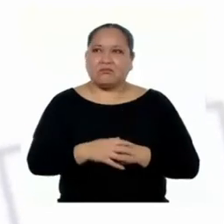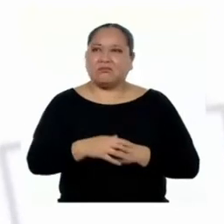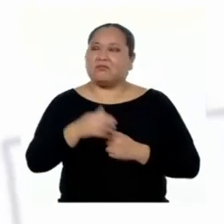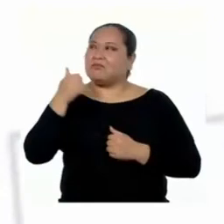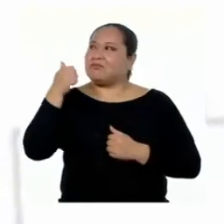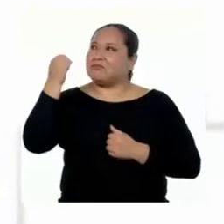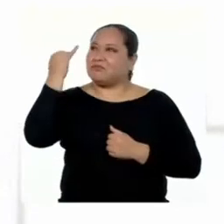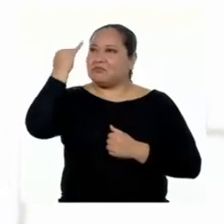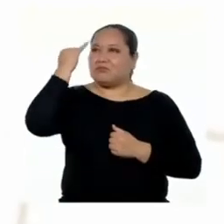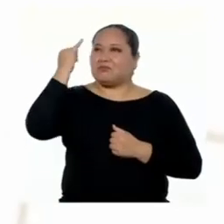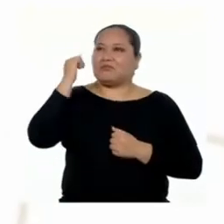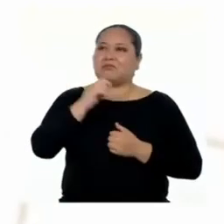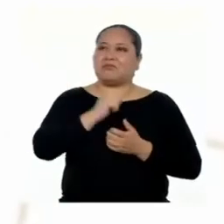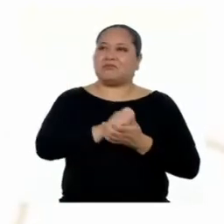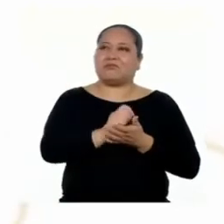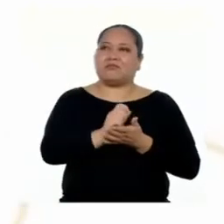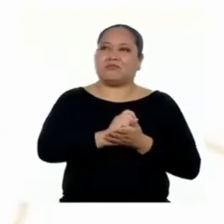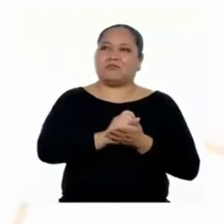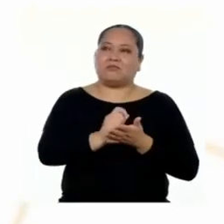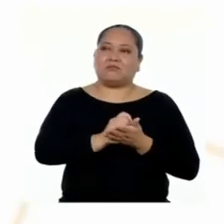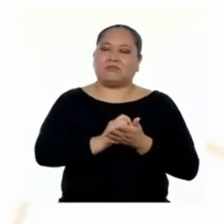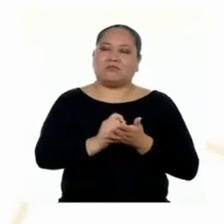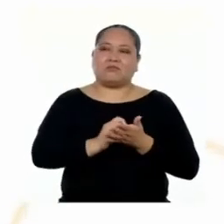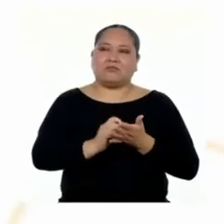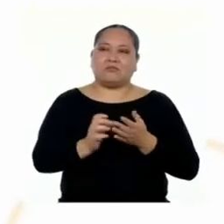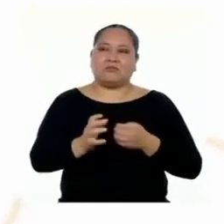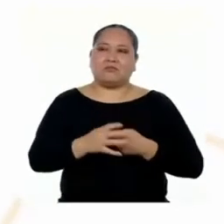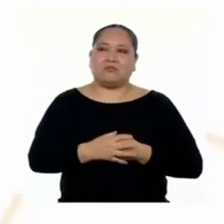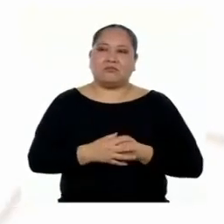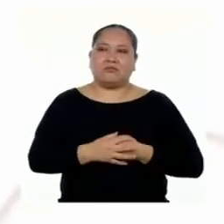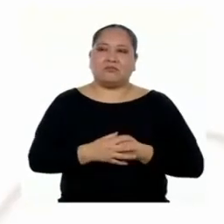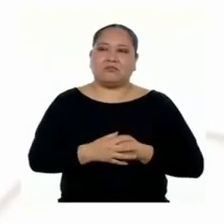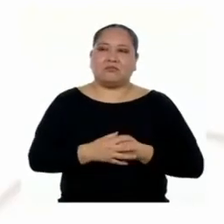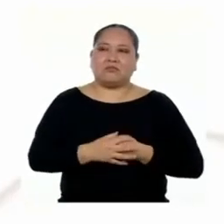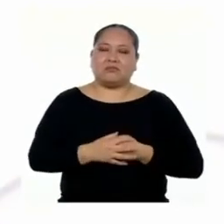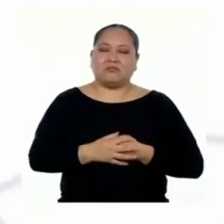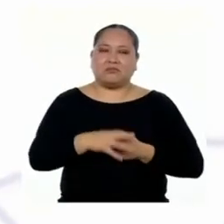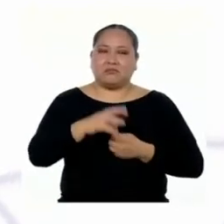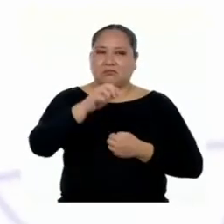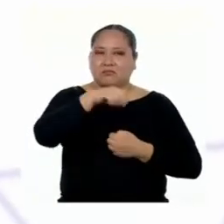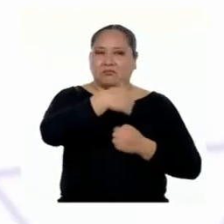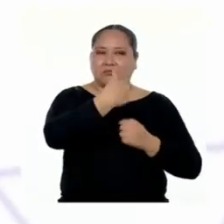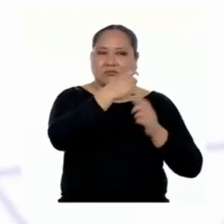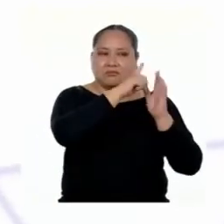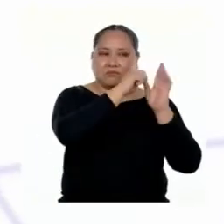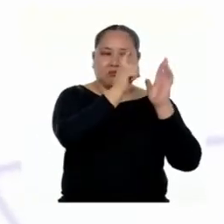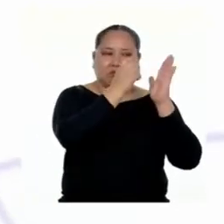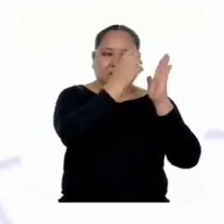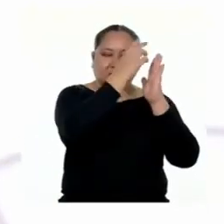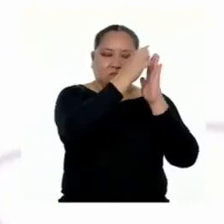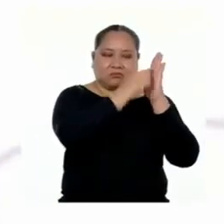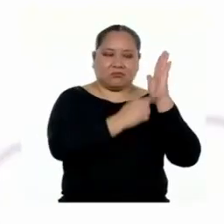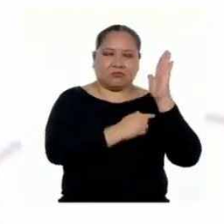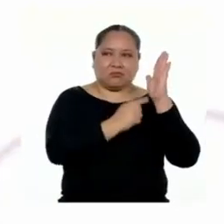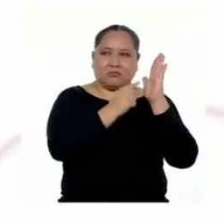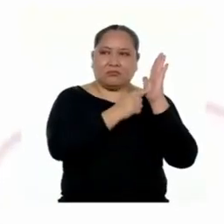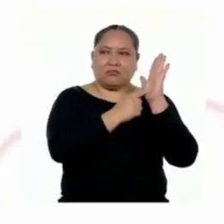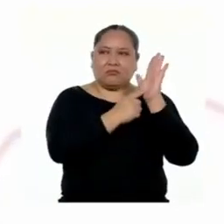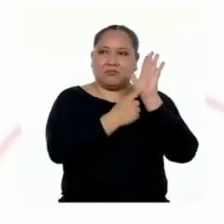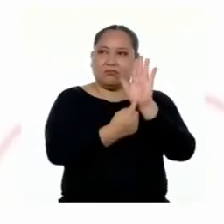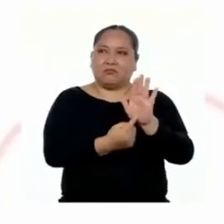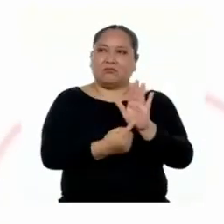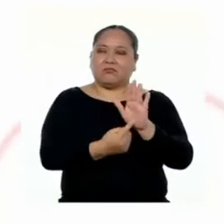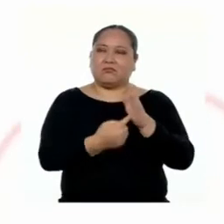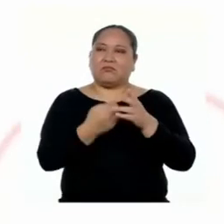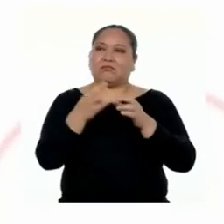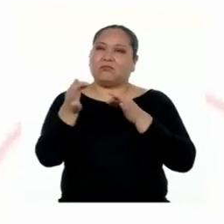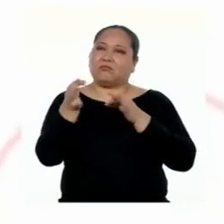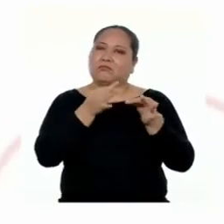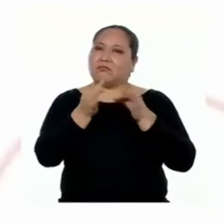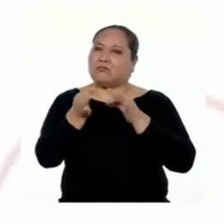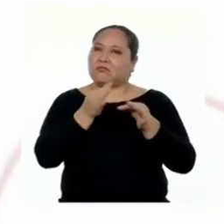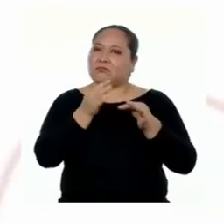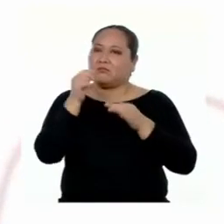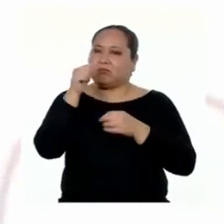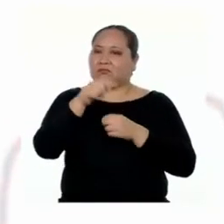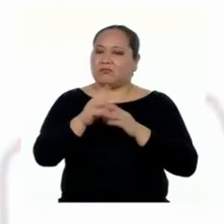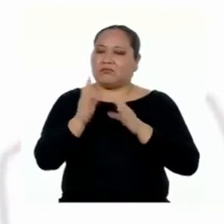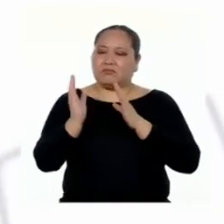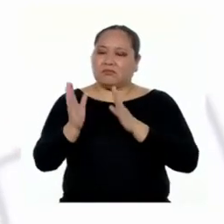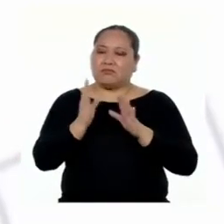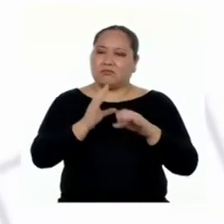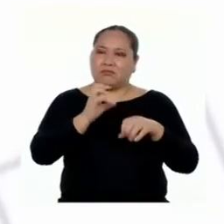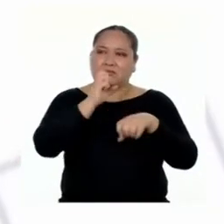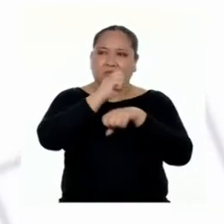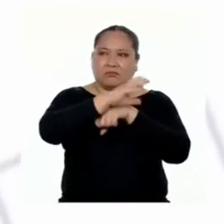Buena idea. Lo anotaré en los comentarios. La siguiente pregunta dice... ¿Se presenta el sustento sobre el cual se han